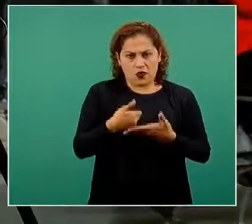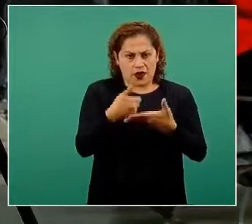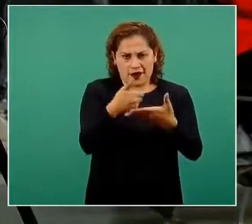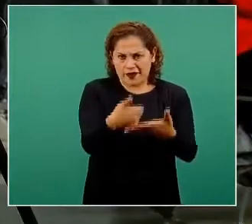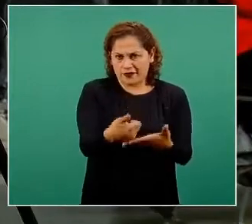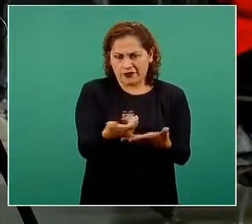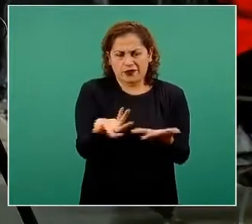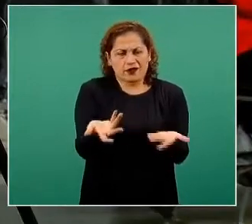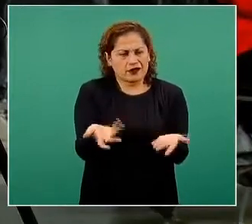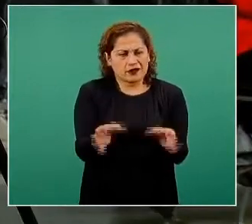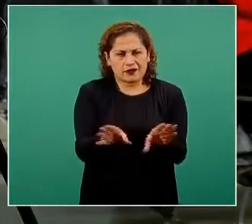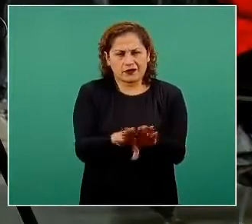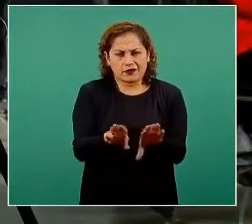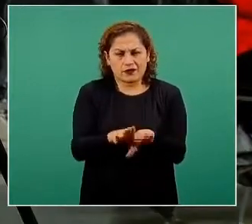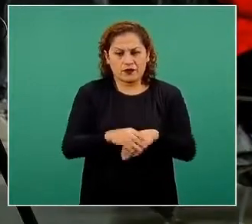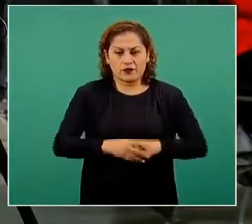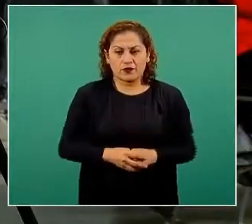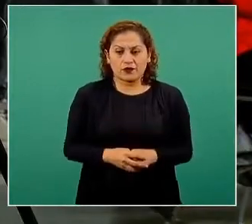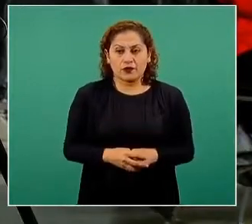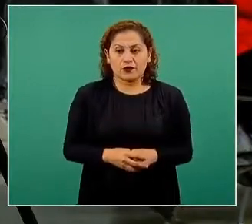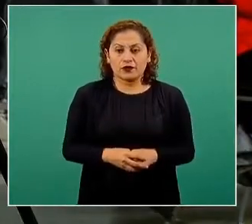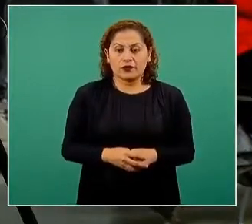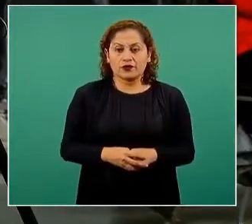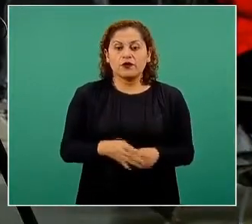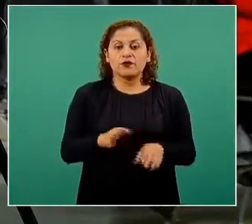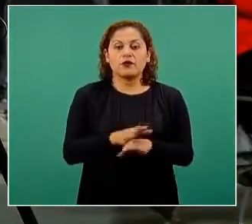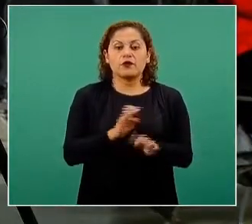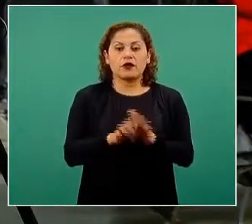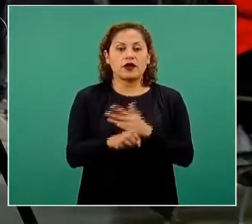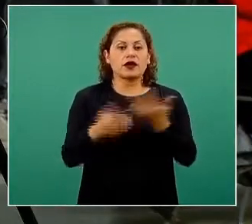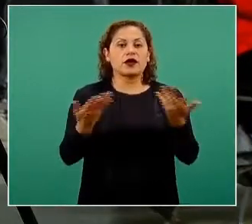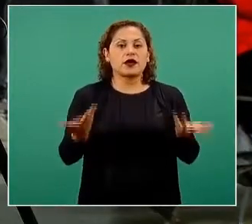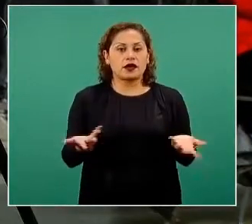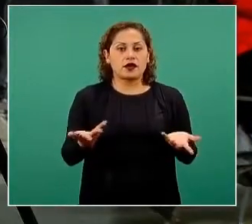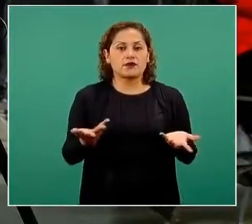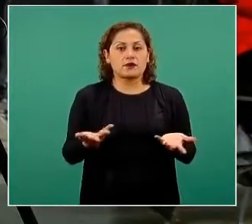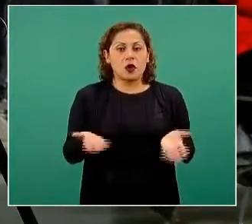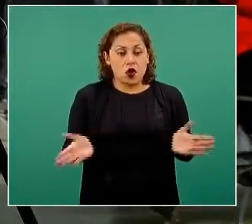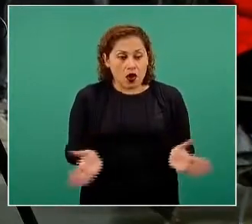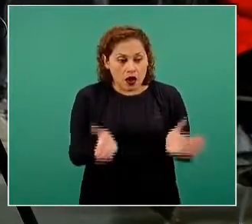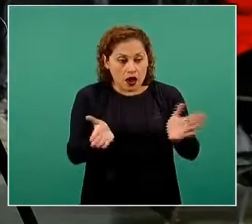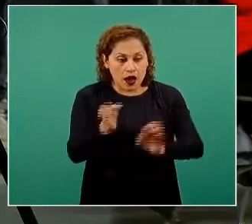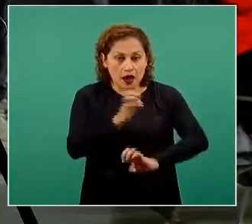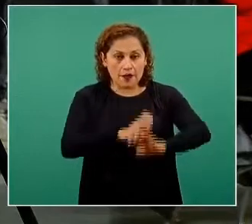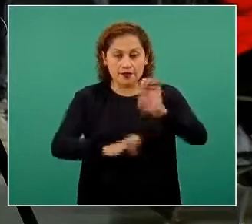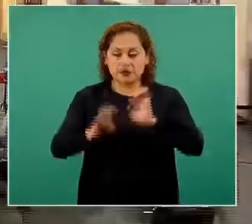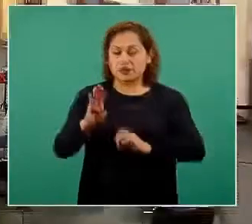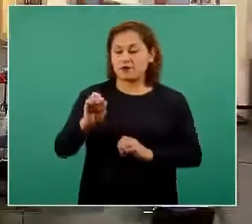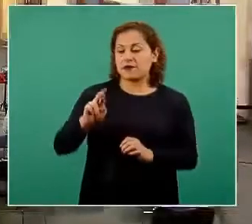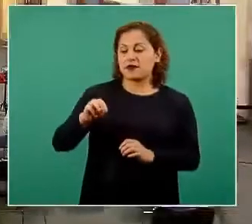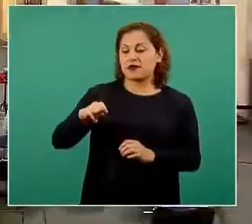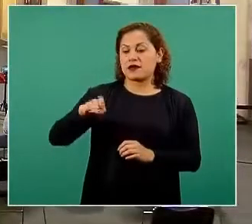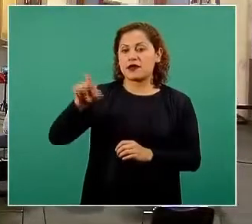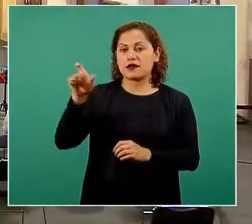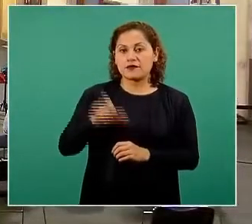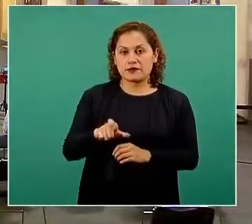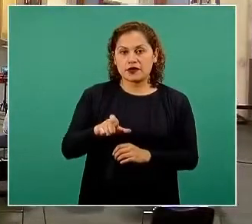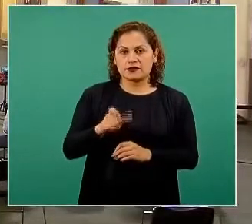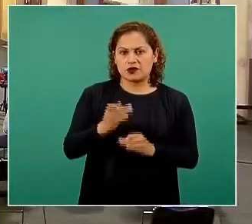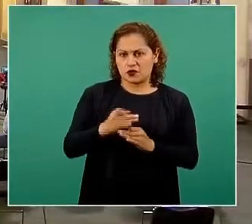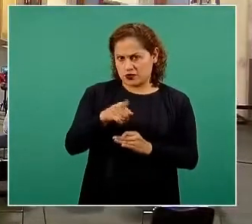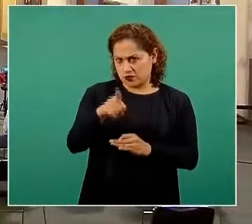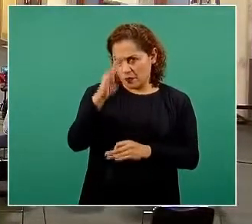para hacer crecer esta parte de Virmex, por lo que ustedes consideran ahora en el momento?